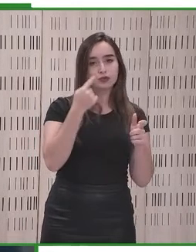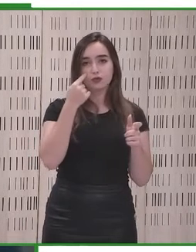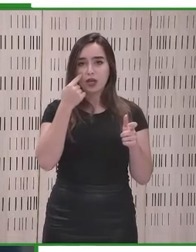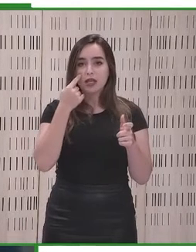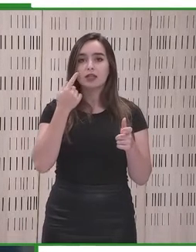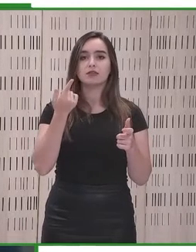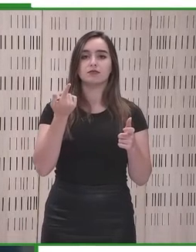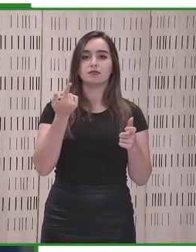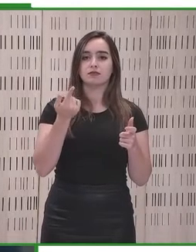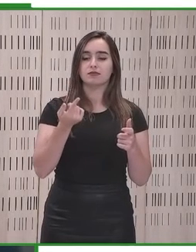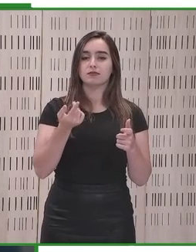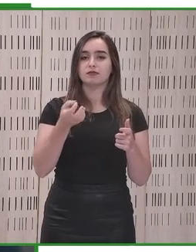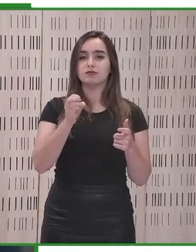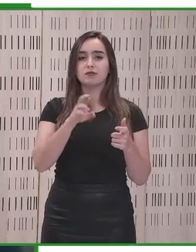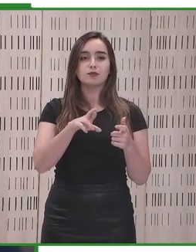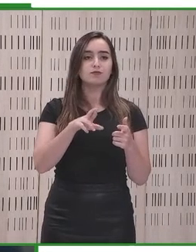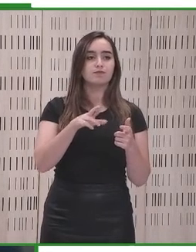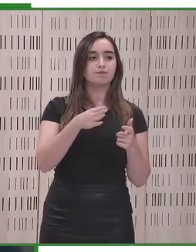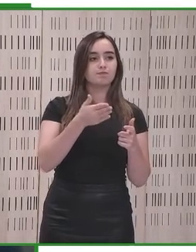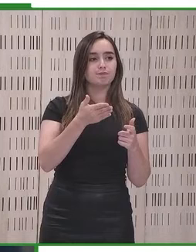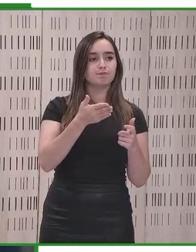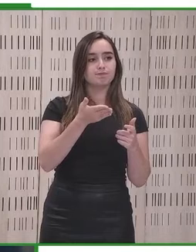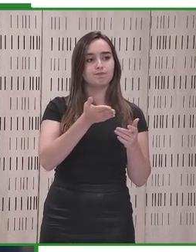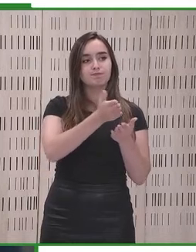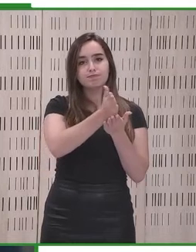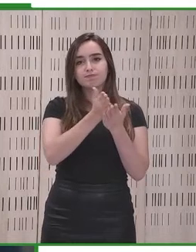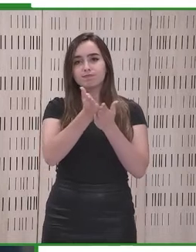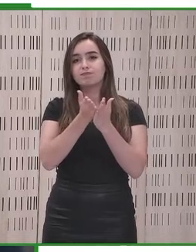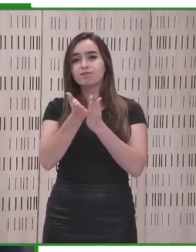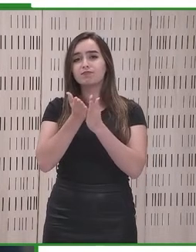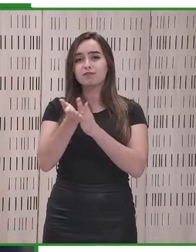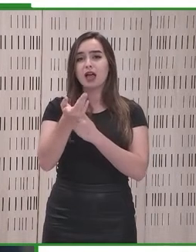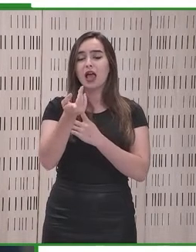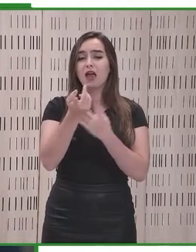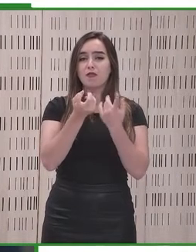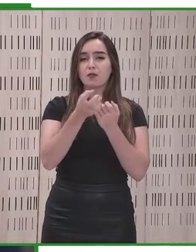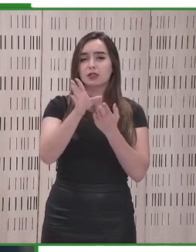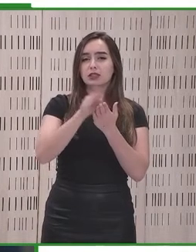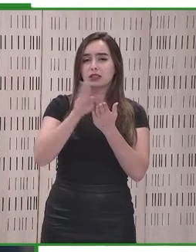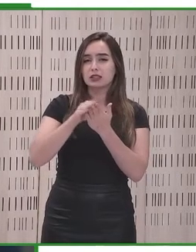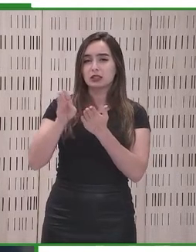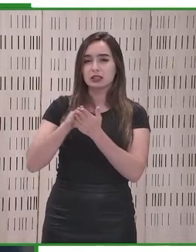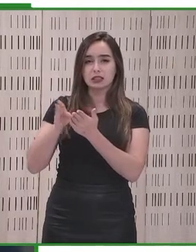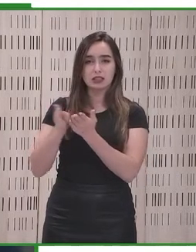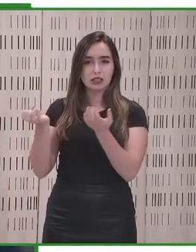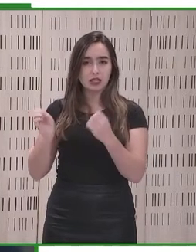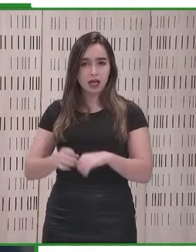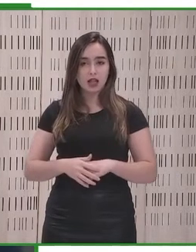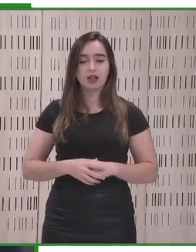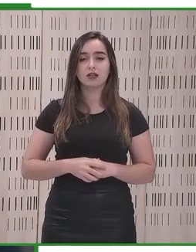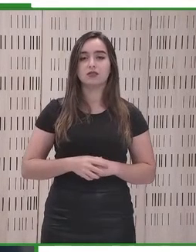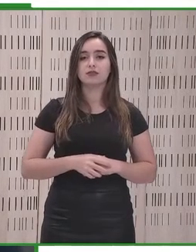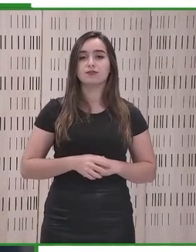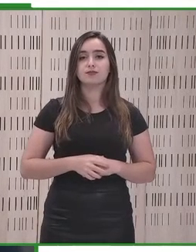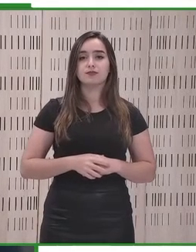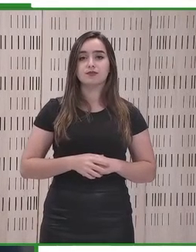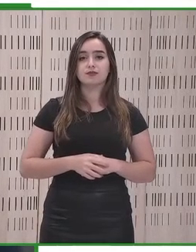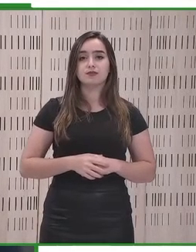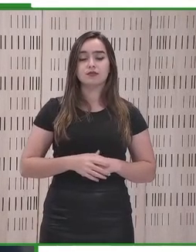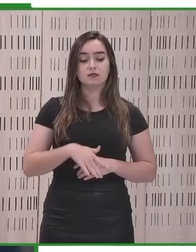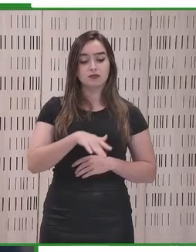sacar dinero de un cajero o cualquier otro tipo de terminales, por ejemplo, de